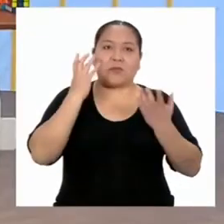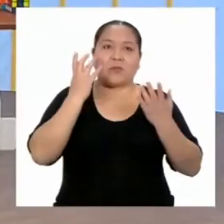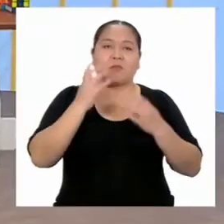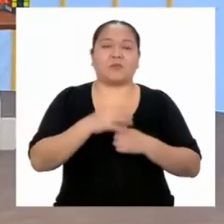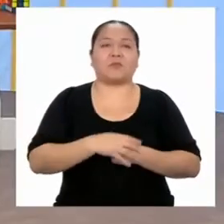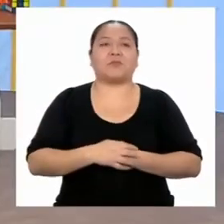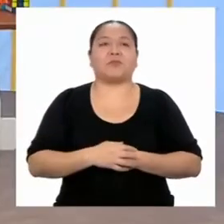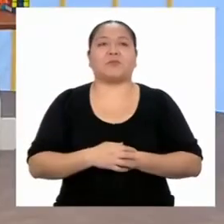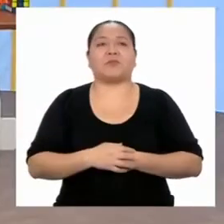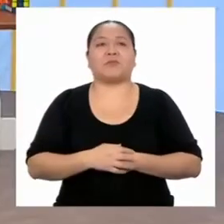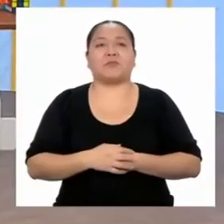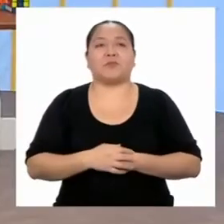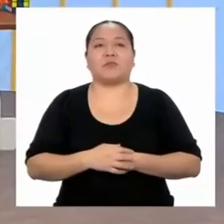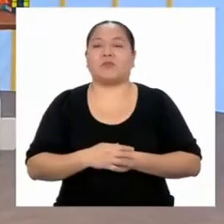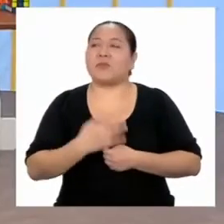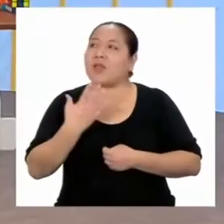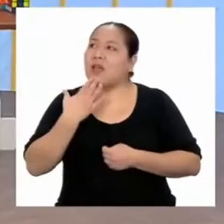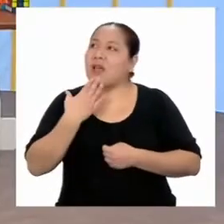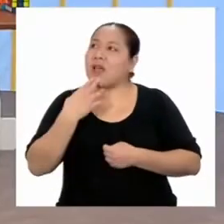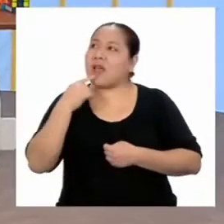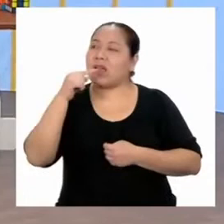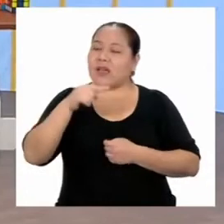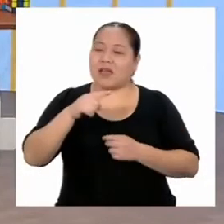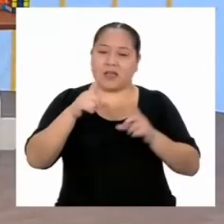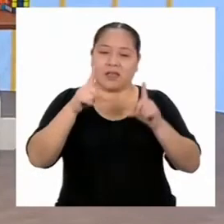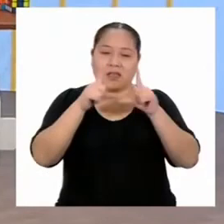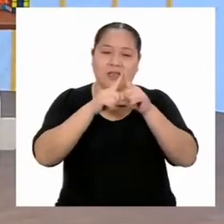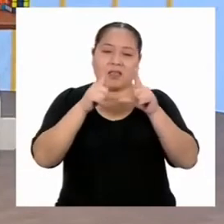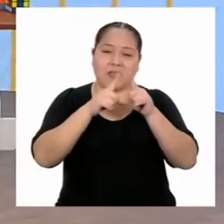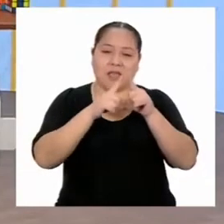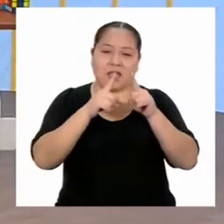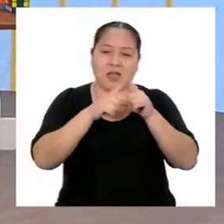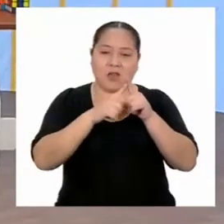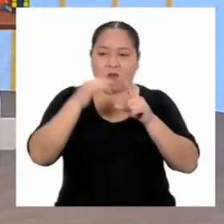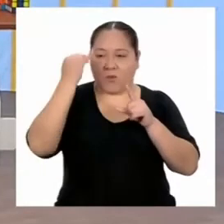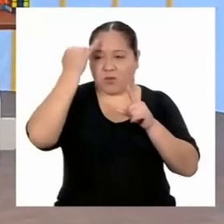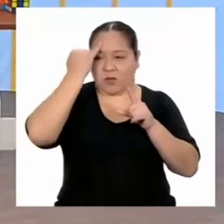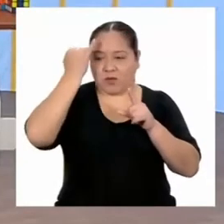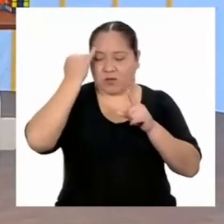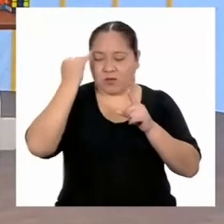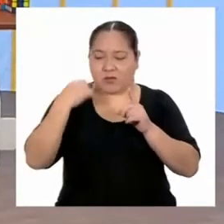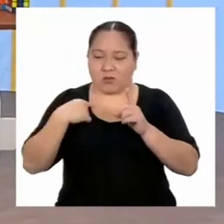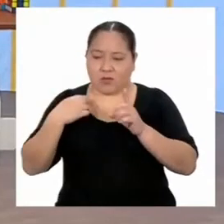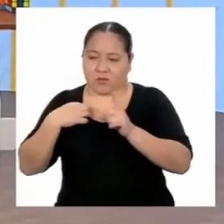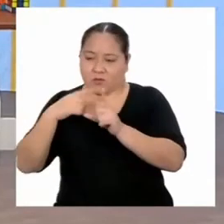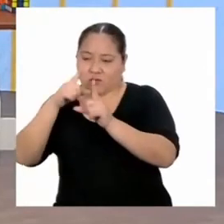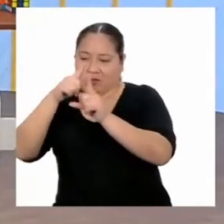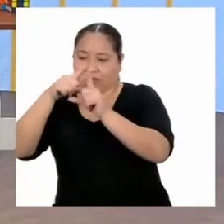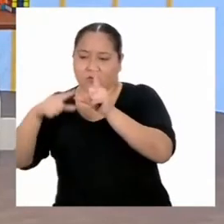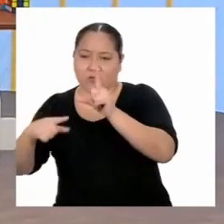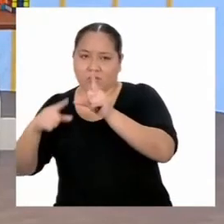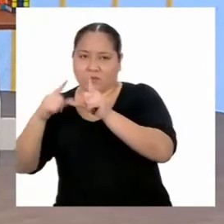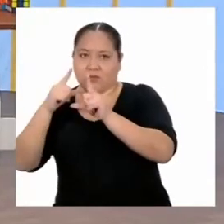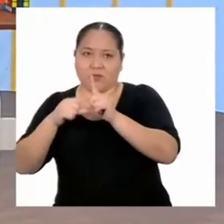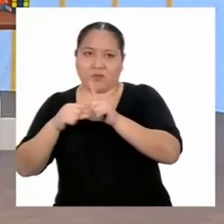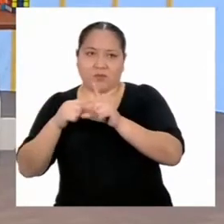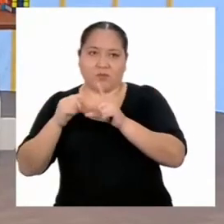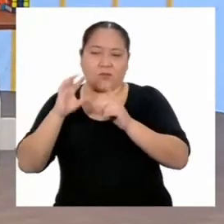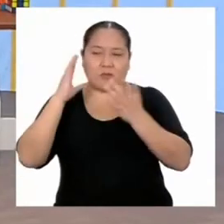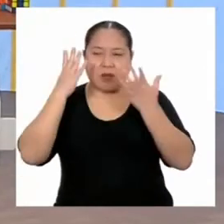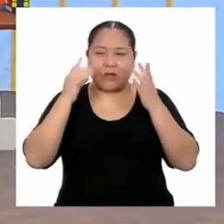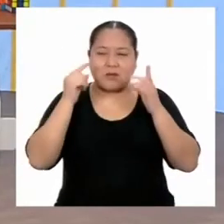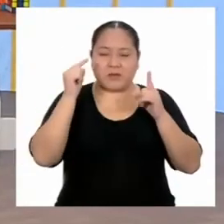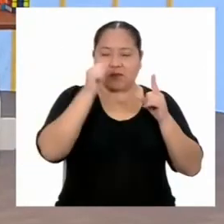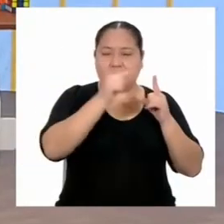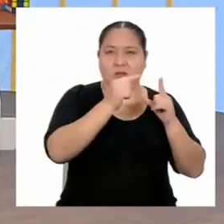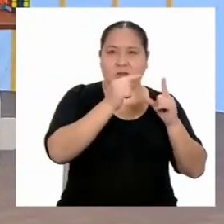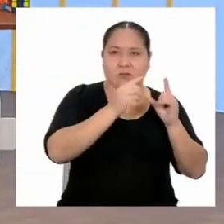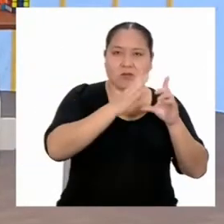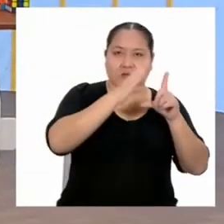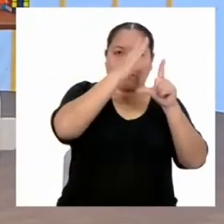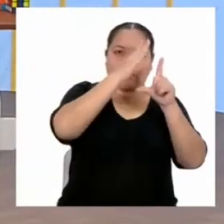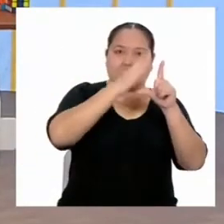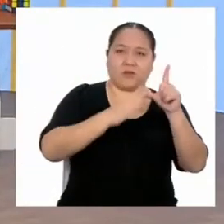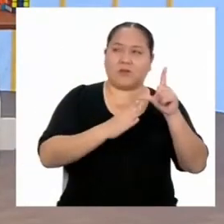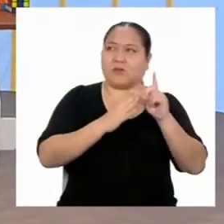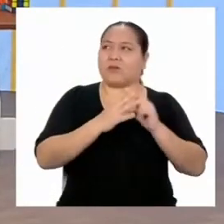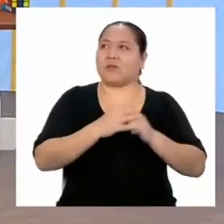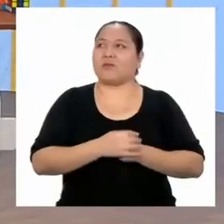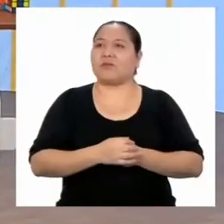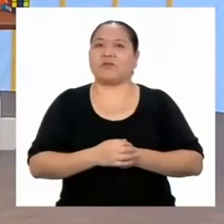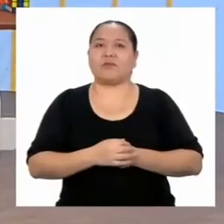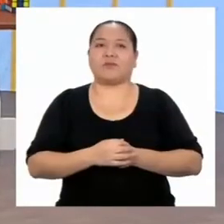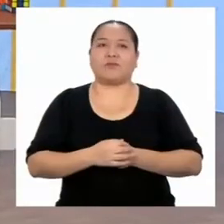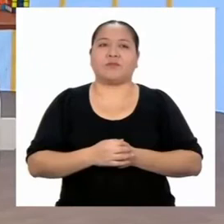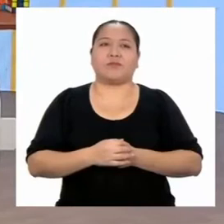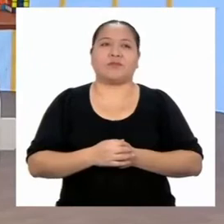Entonces, el triángulo imaginario que formo con mi sombra podría ser semejante al triángulo que forma el edificio con su sombra.